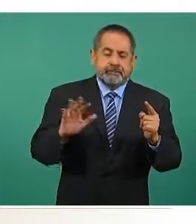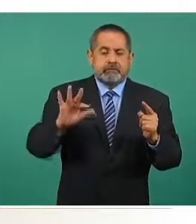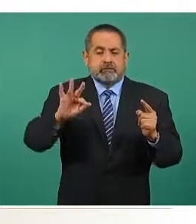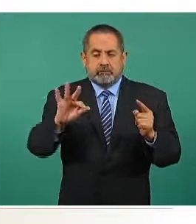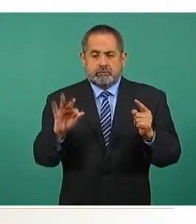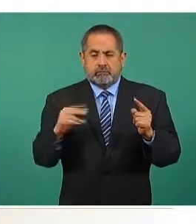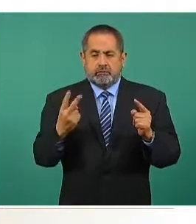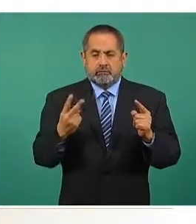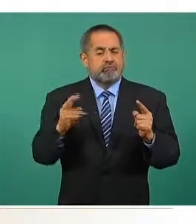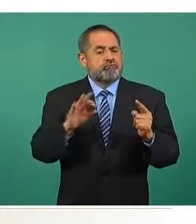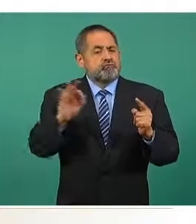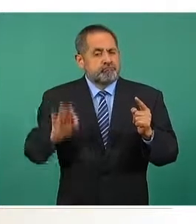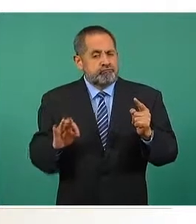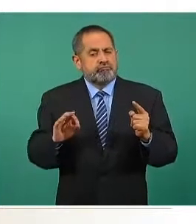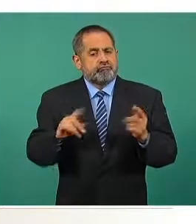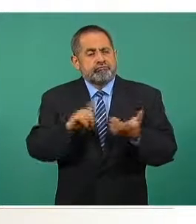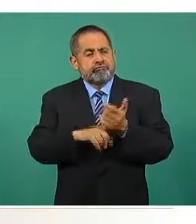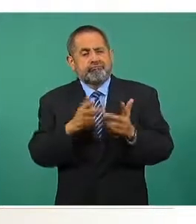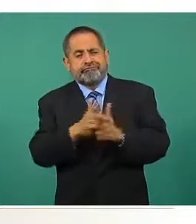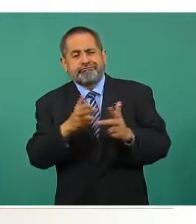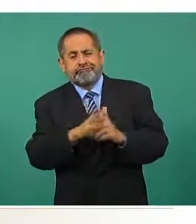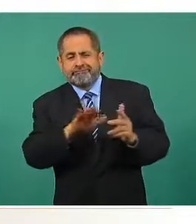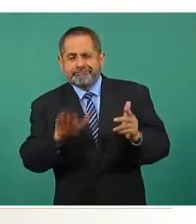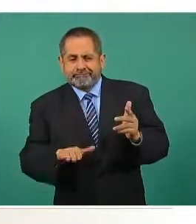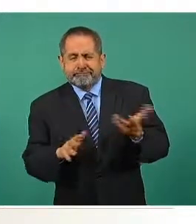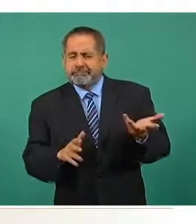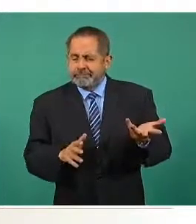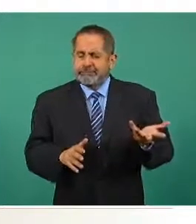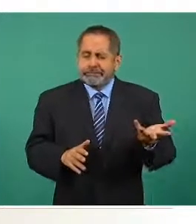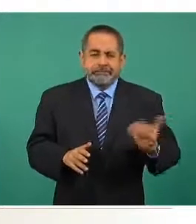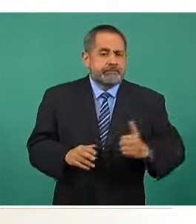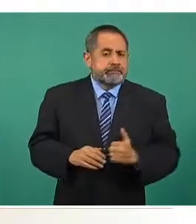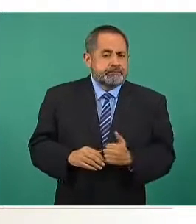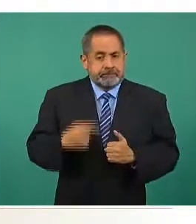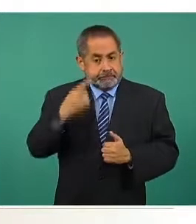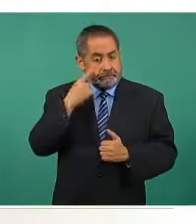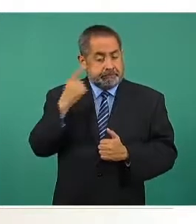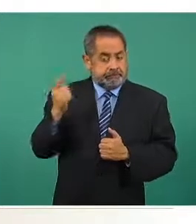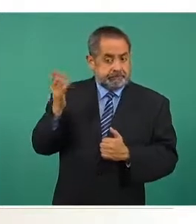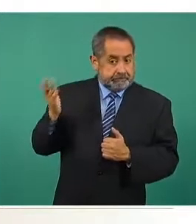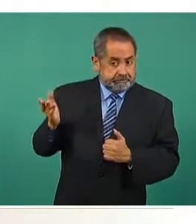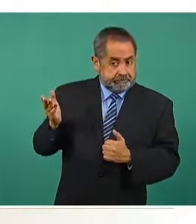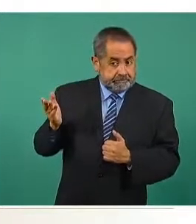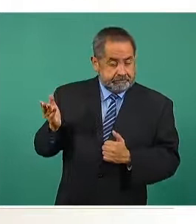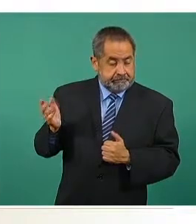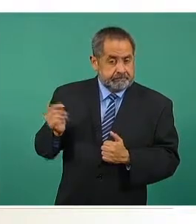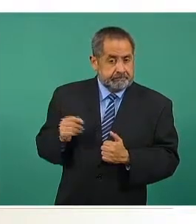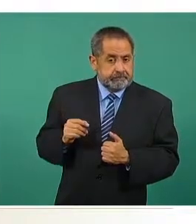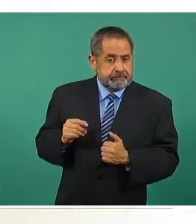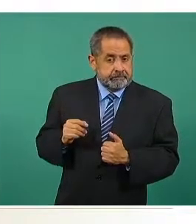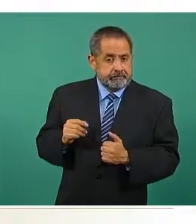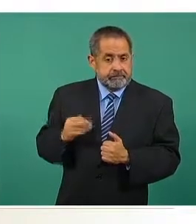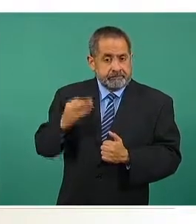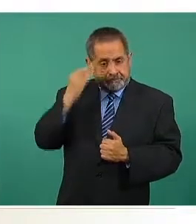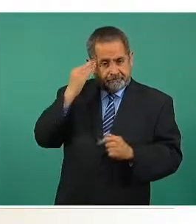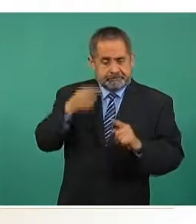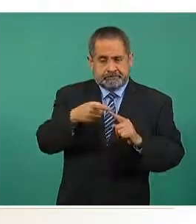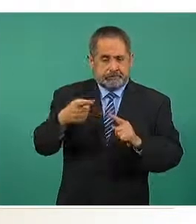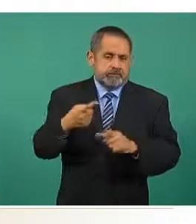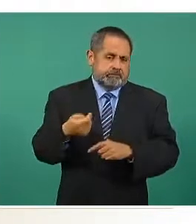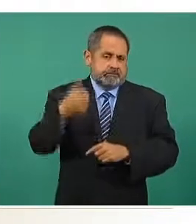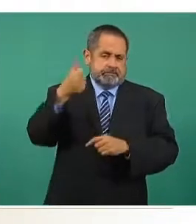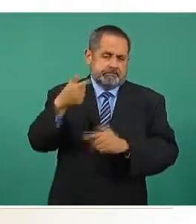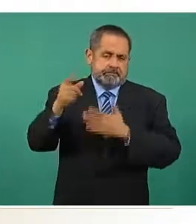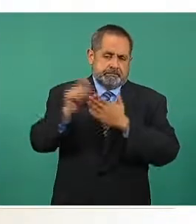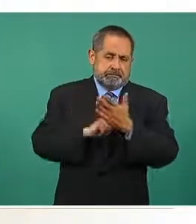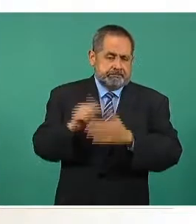de los homicidios dolosos aquí se observa que en este periodo en este primer mes